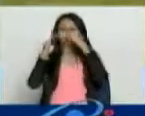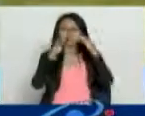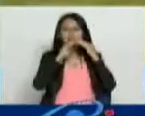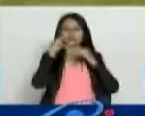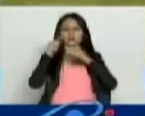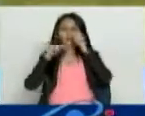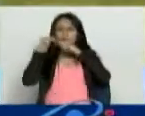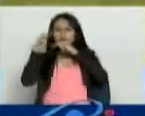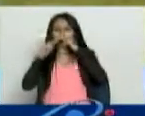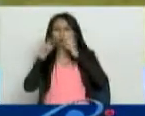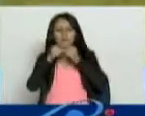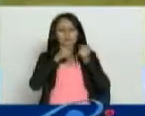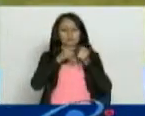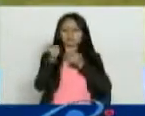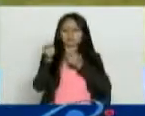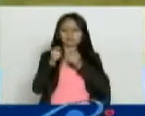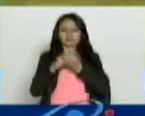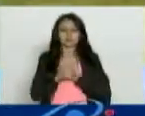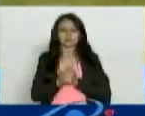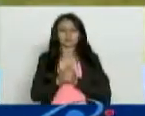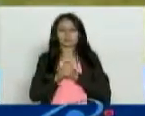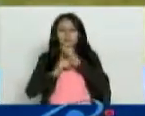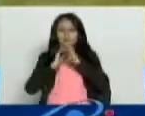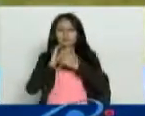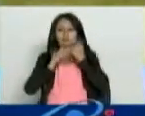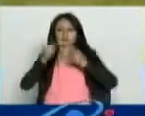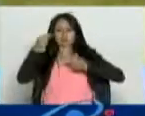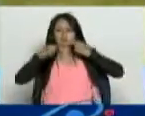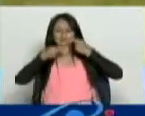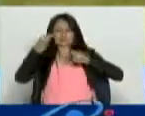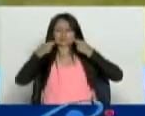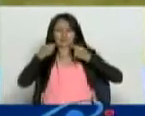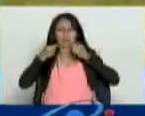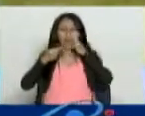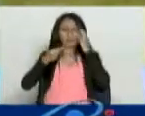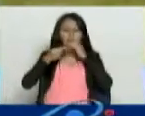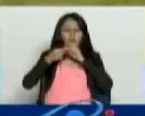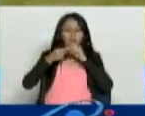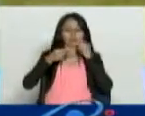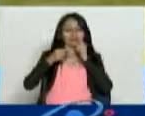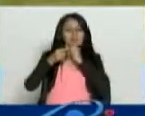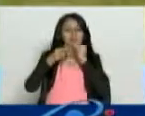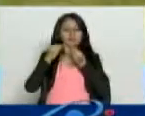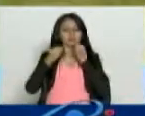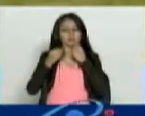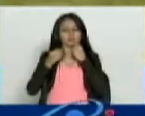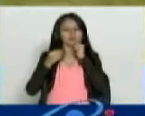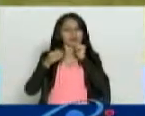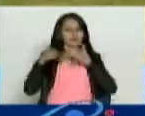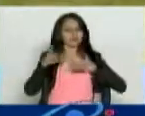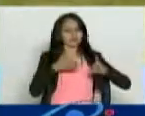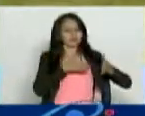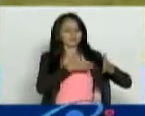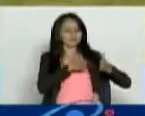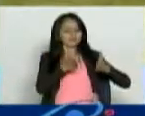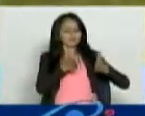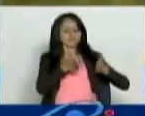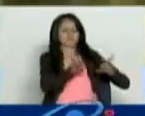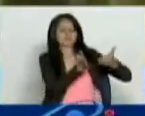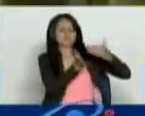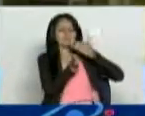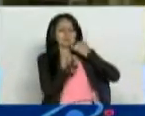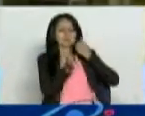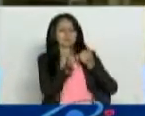construidas una frente a la otra. Pero después de pelearse, el hermano menor desvió el cauce del río y lo hizo pasar en